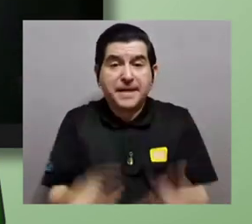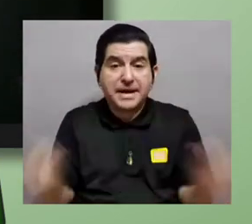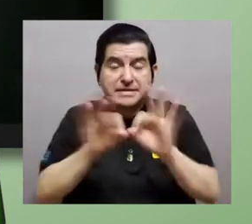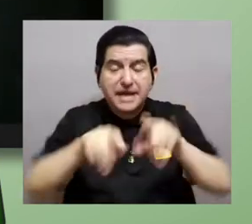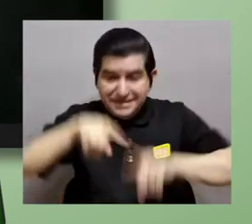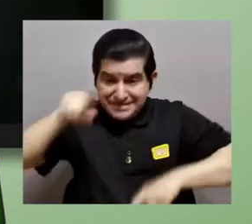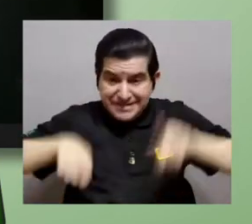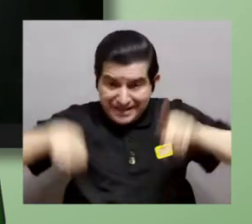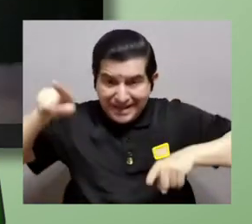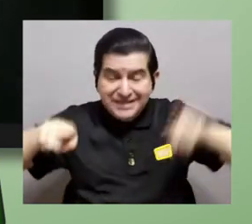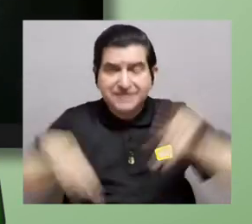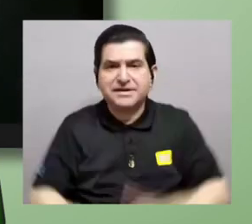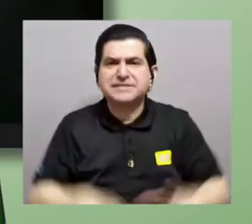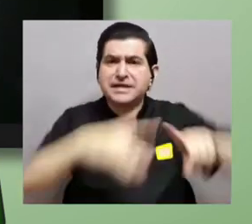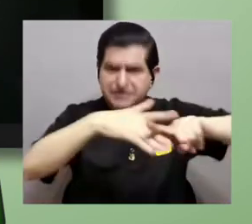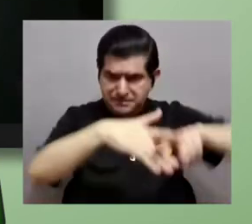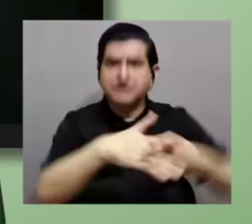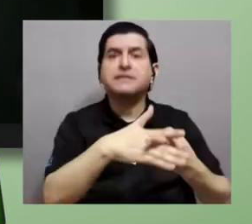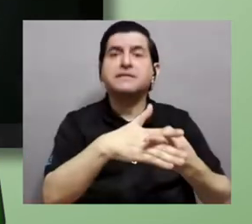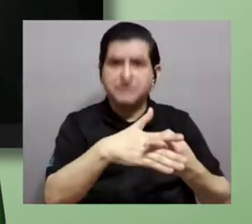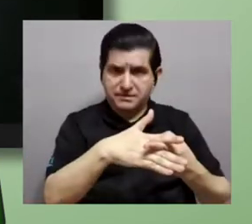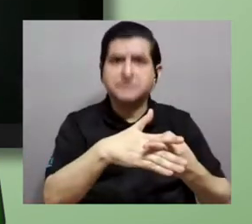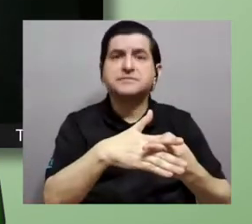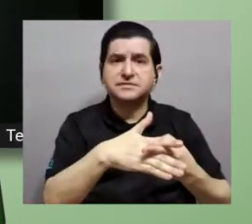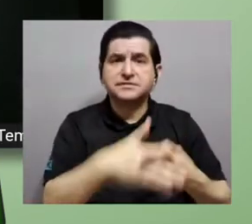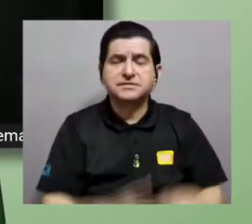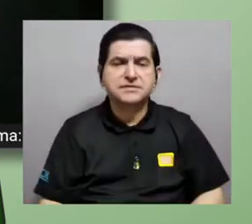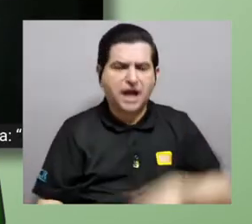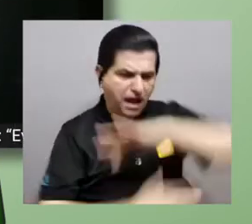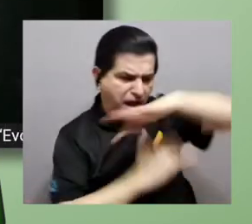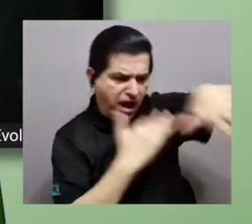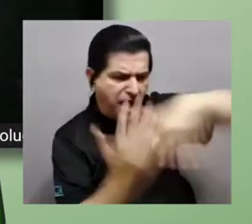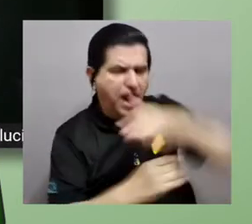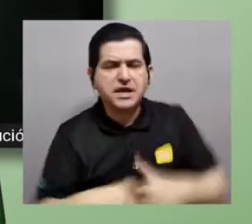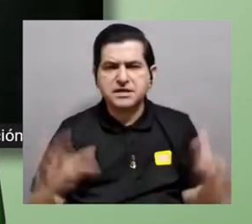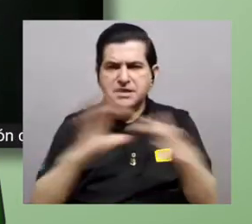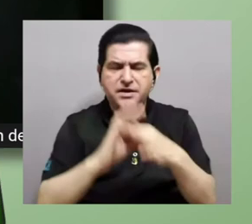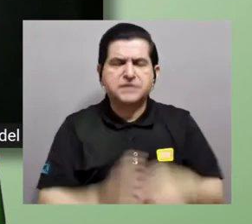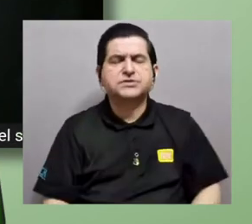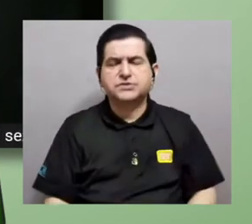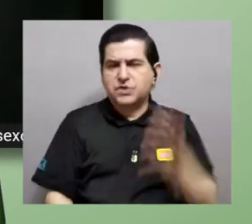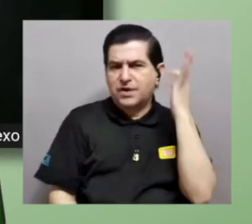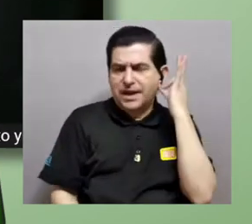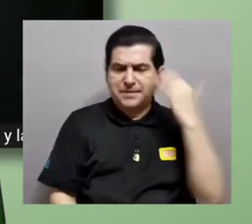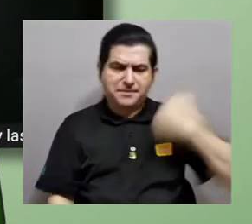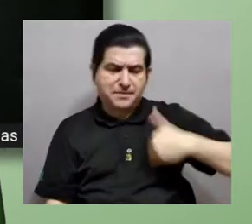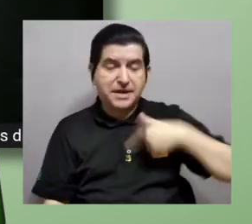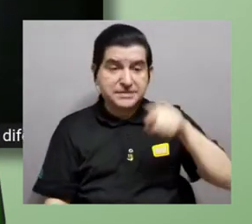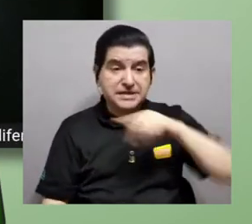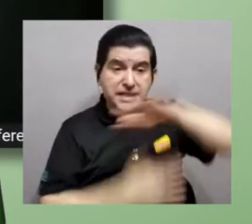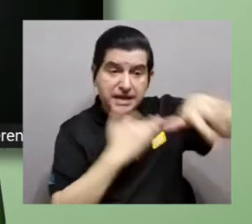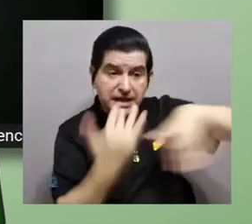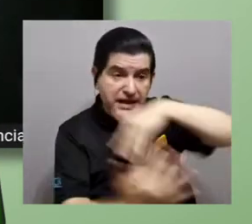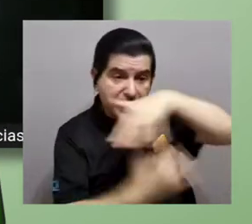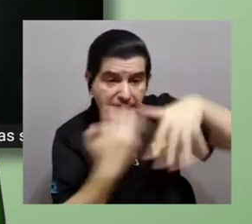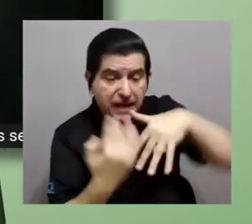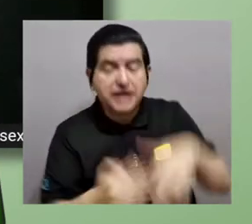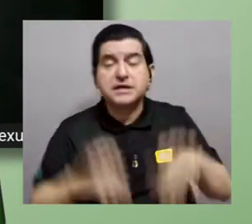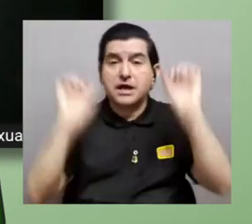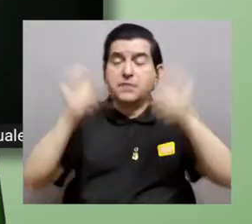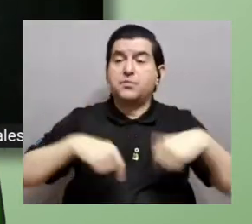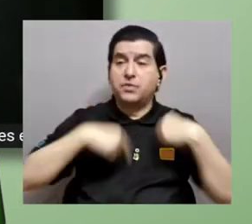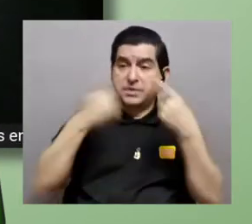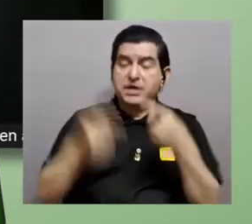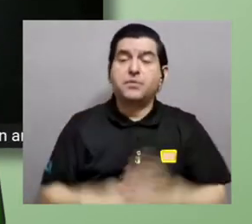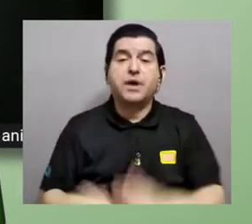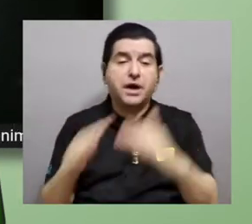Una gran parte de la diversidad se origina por las interacciones sexuales entre hembras y machos y cómo esas interacciones